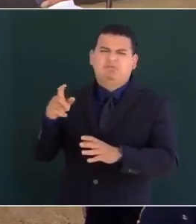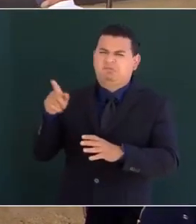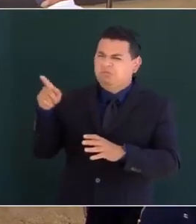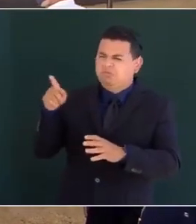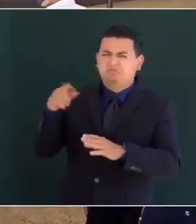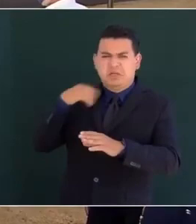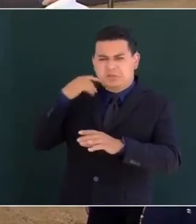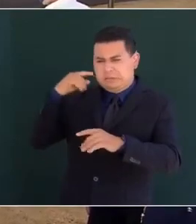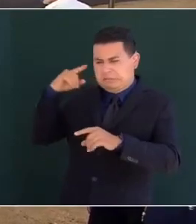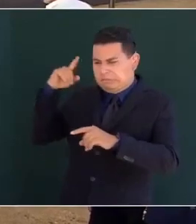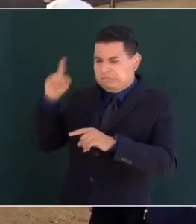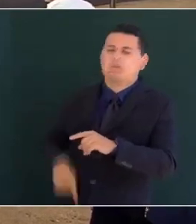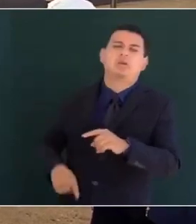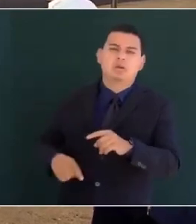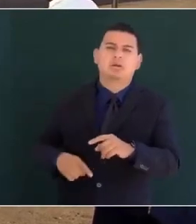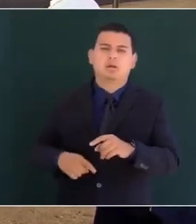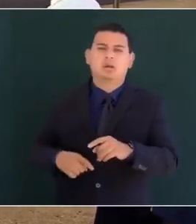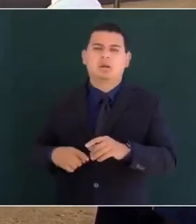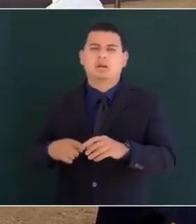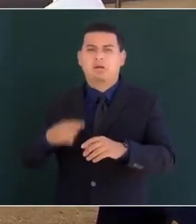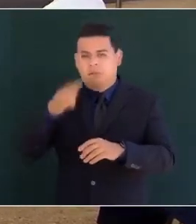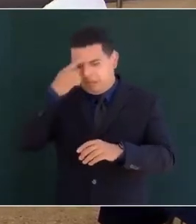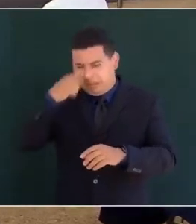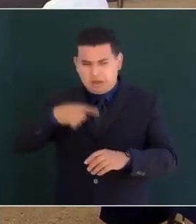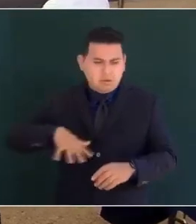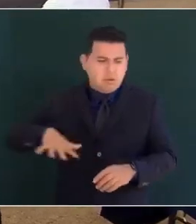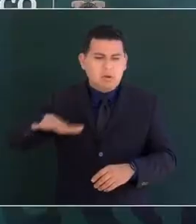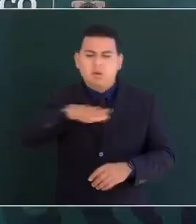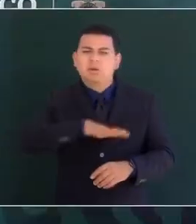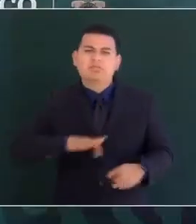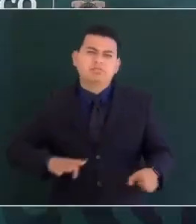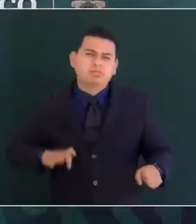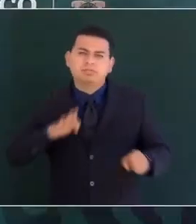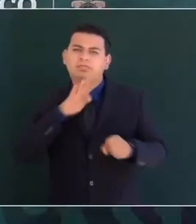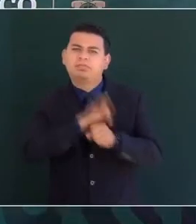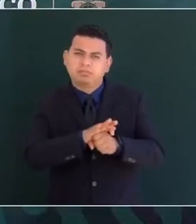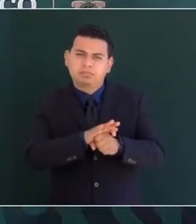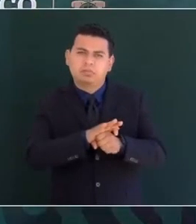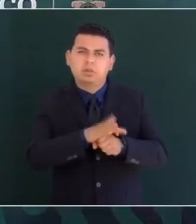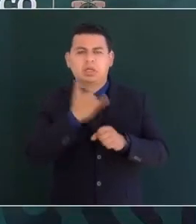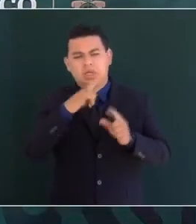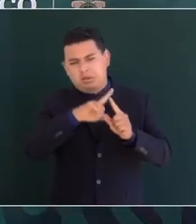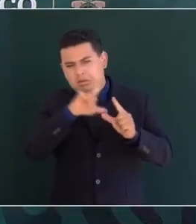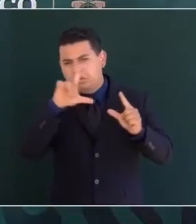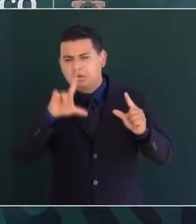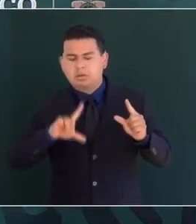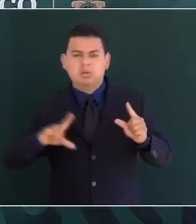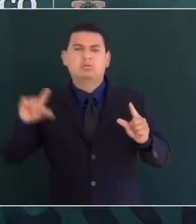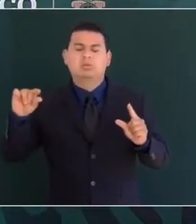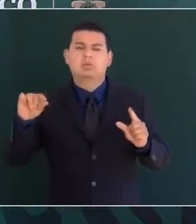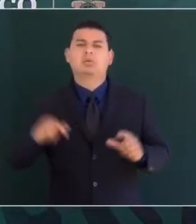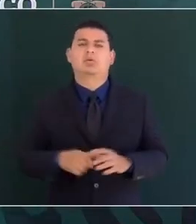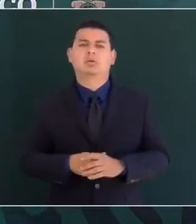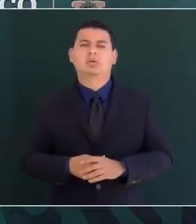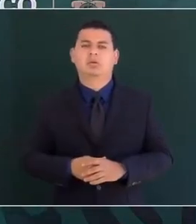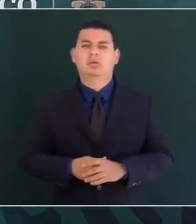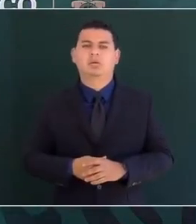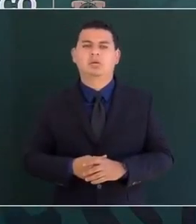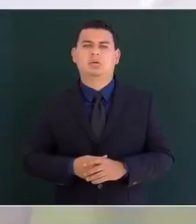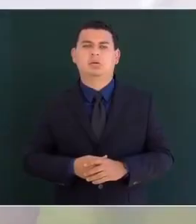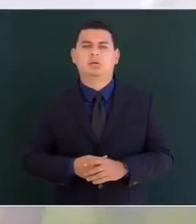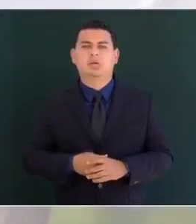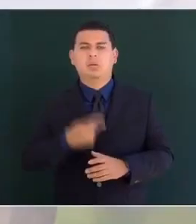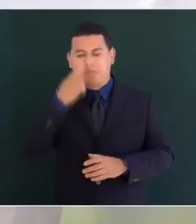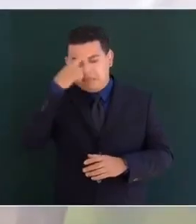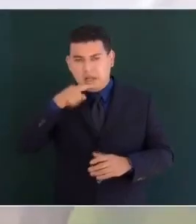de degradación para nuestra sociedad y para el país mediante un